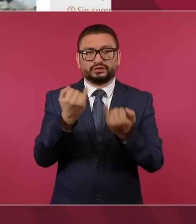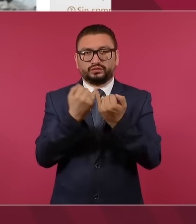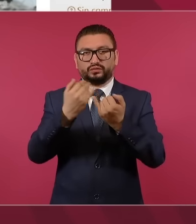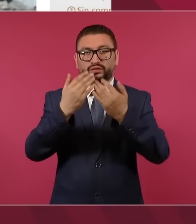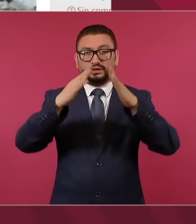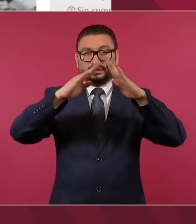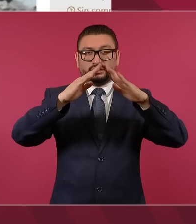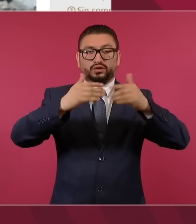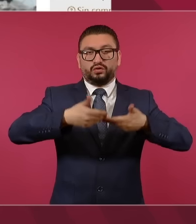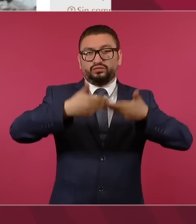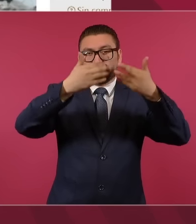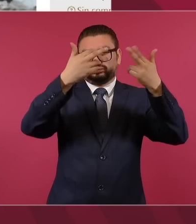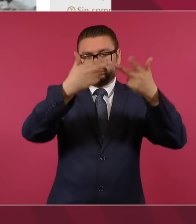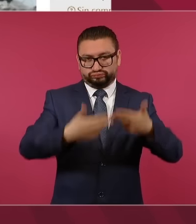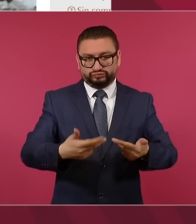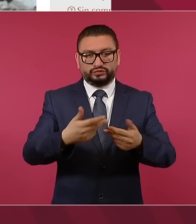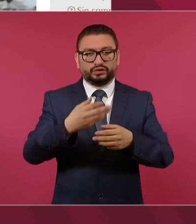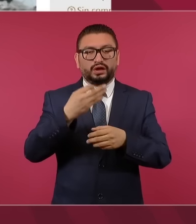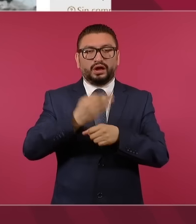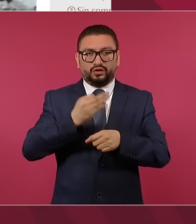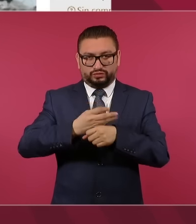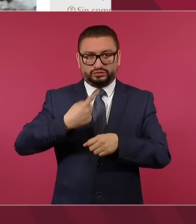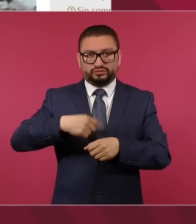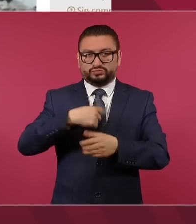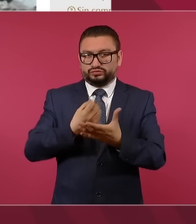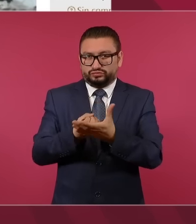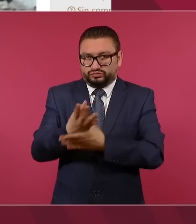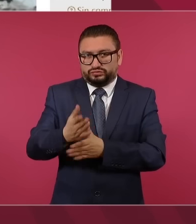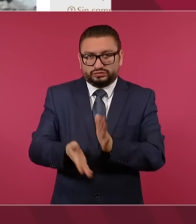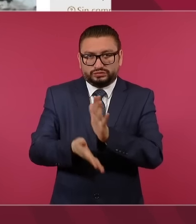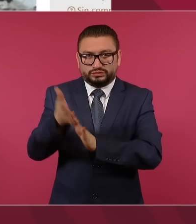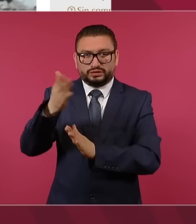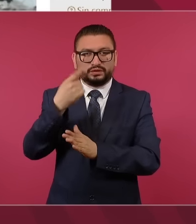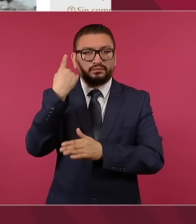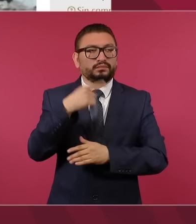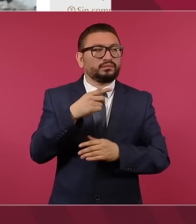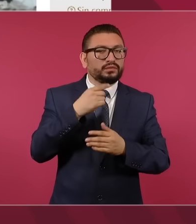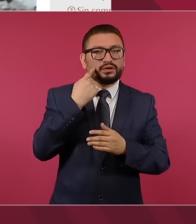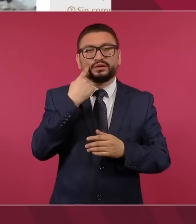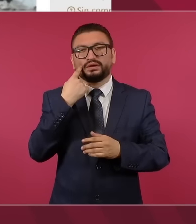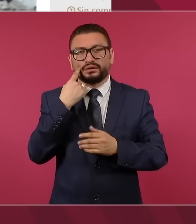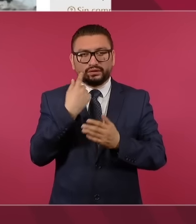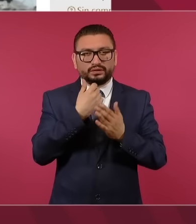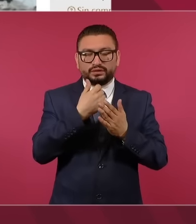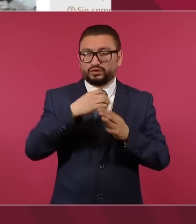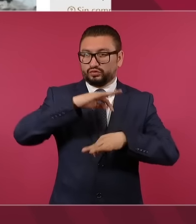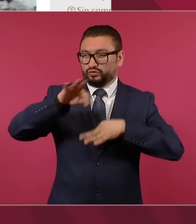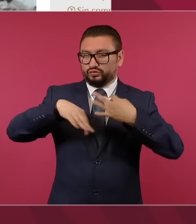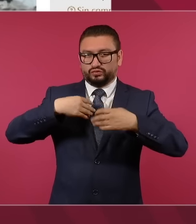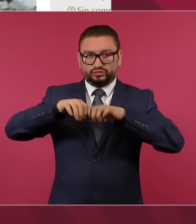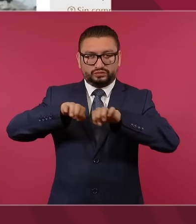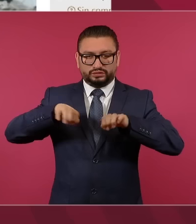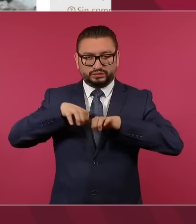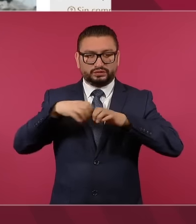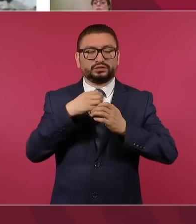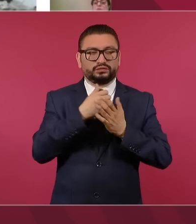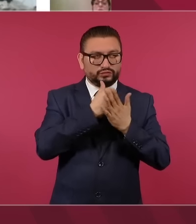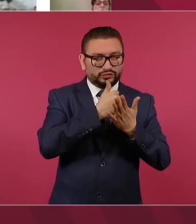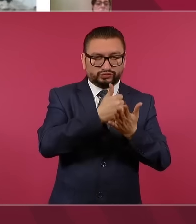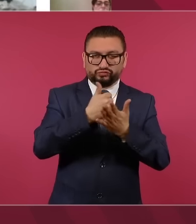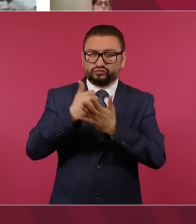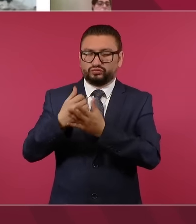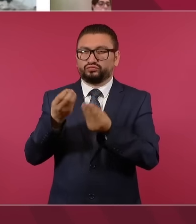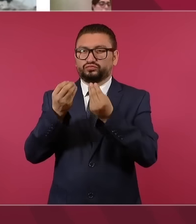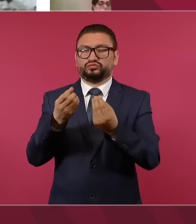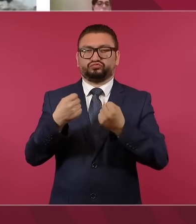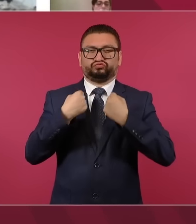de barras. Estamos a punto de salir todas y todos, ya con todos los elementos. Tenemos un gran estado de fuerza, gracias